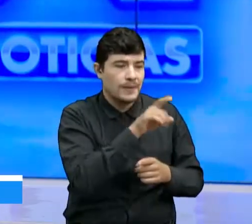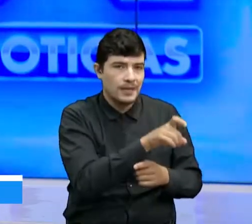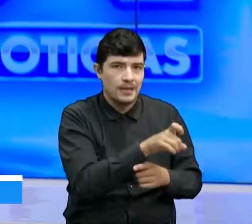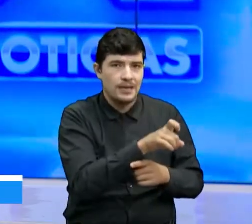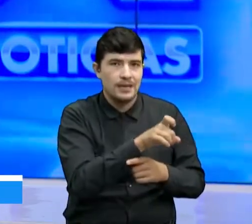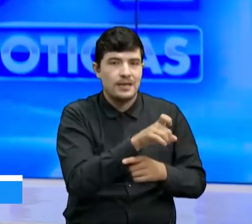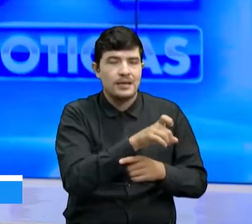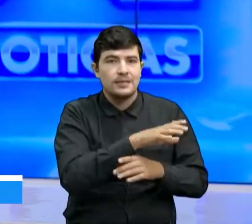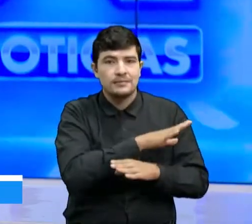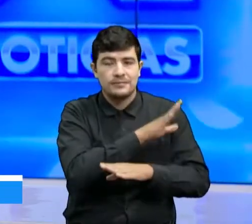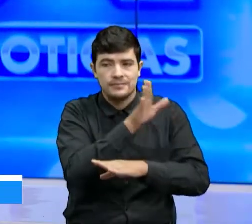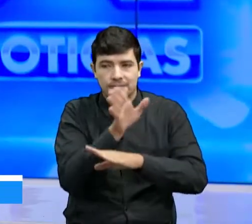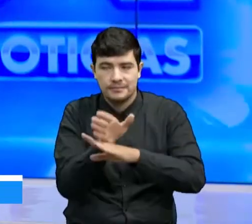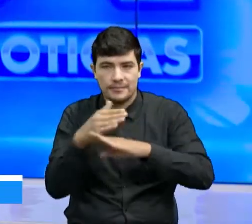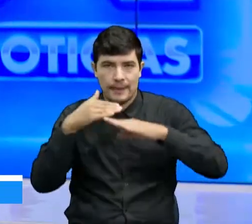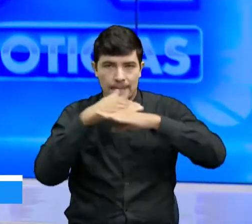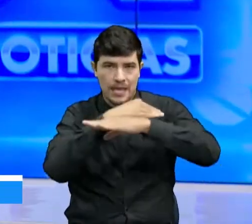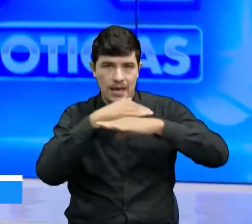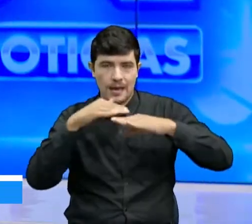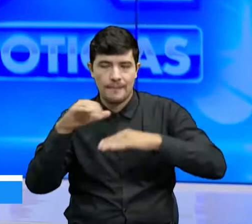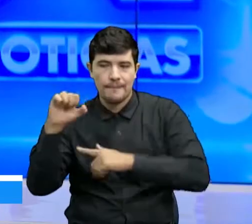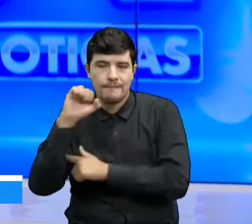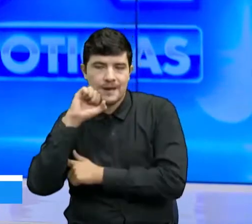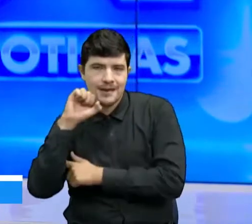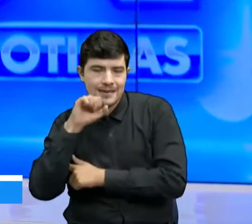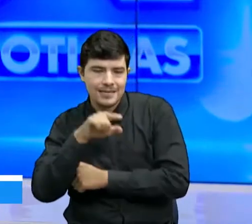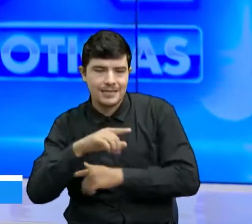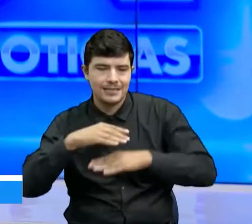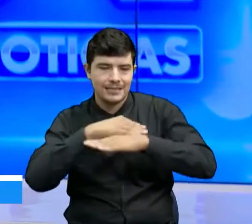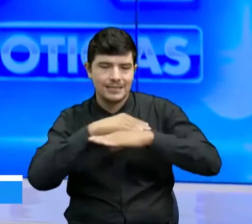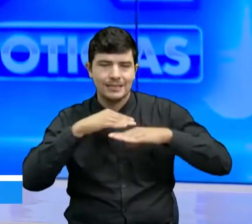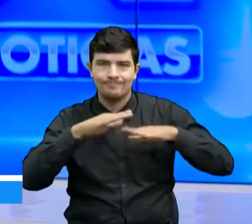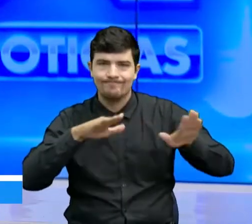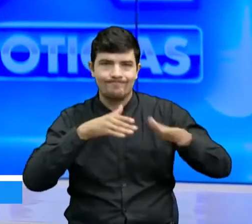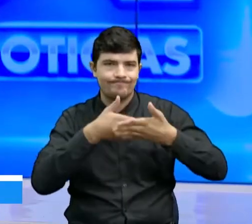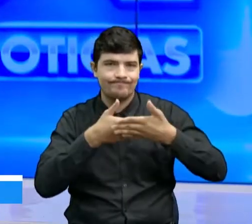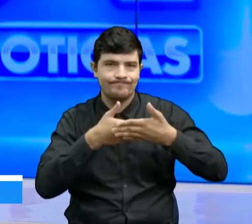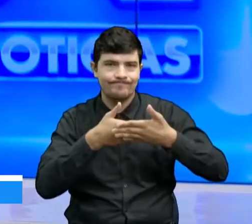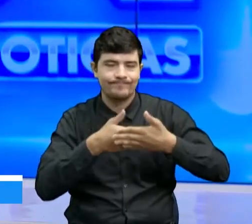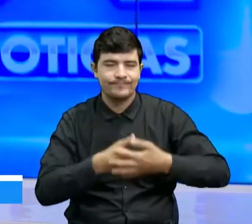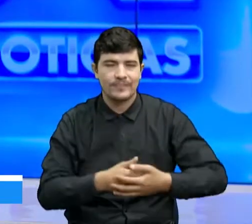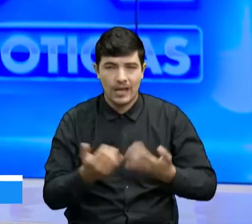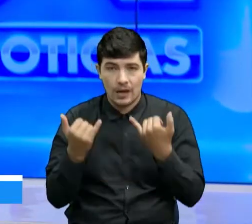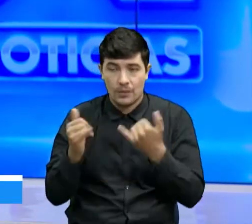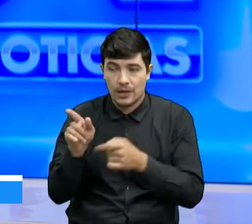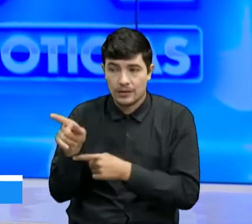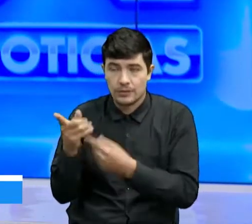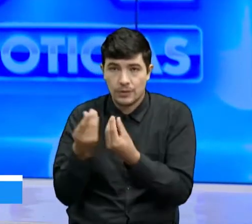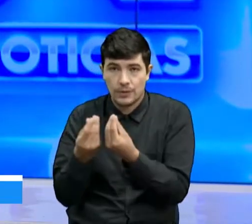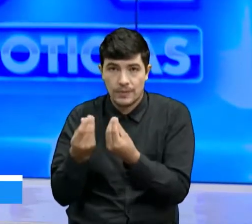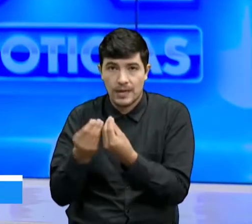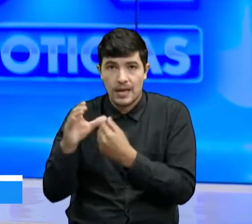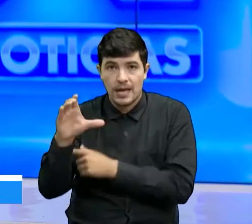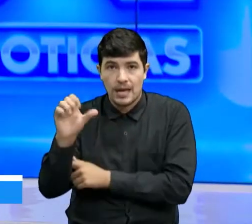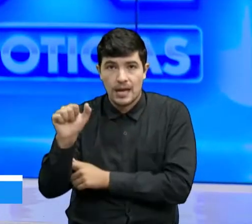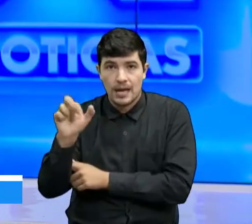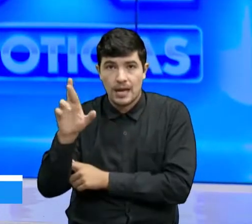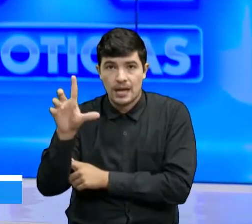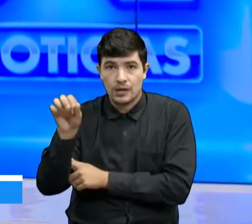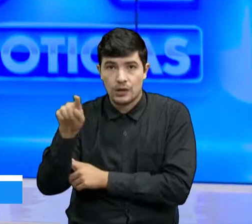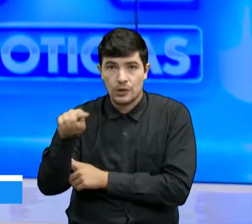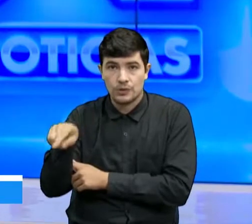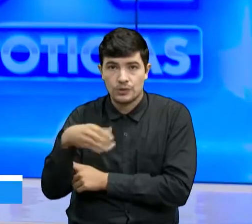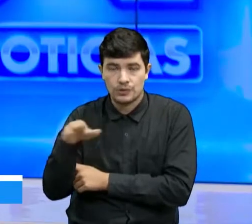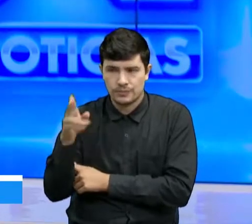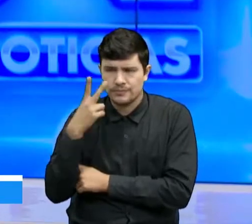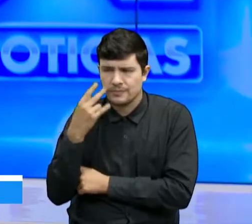derrumbes que se han presentado a lo largo de este corredor vial. La situación a esta hora nos la cuenta Carlos Cárdenas, quien se encuentra en el sector de Mata de Cacao, donde